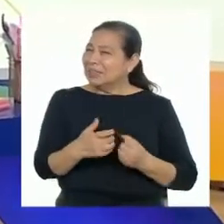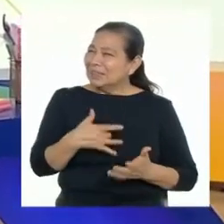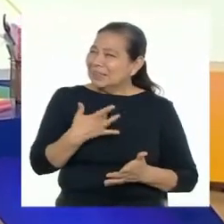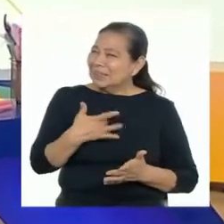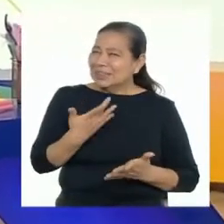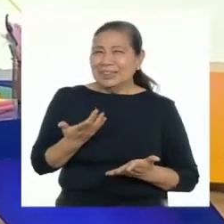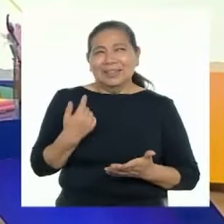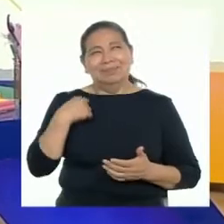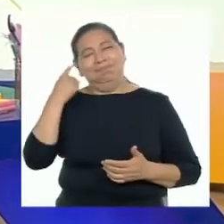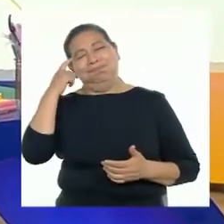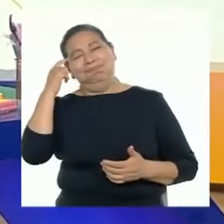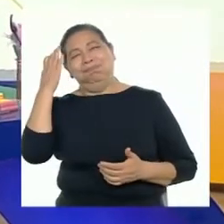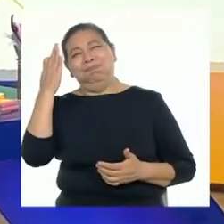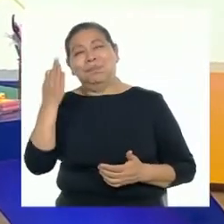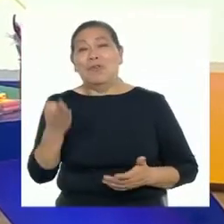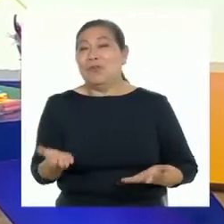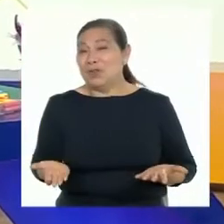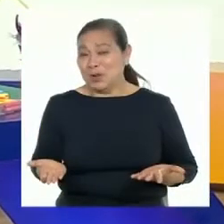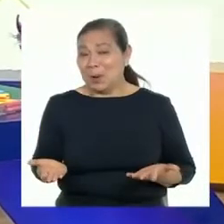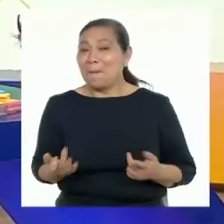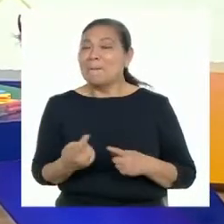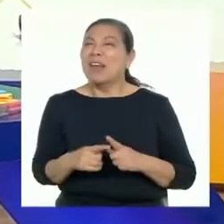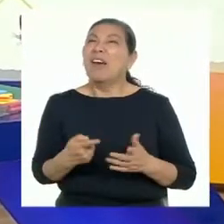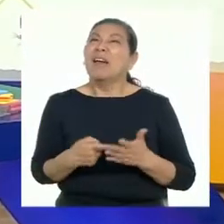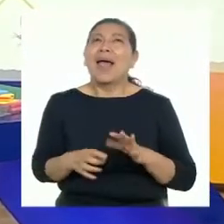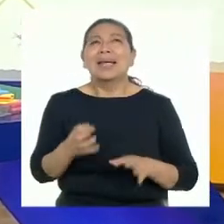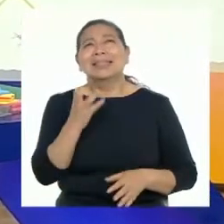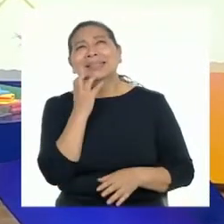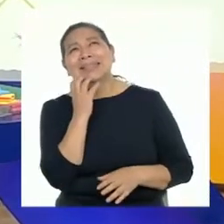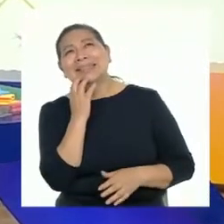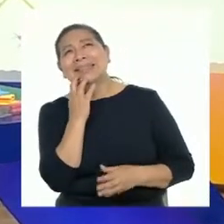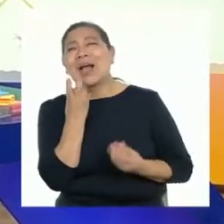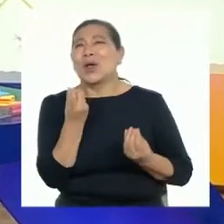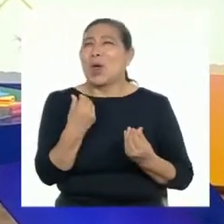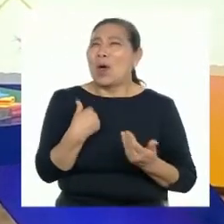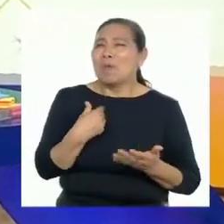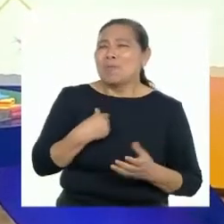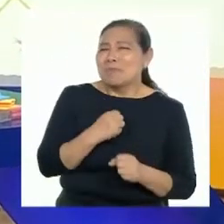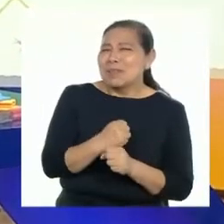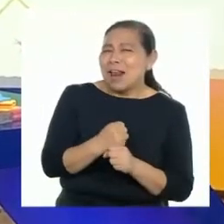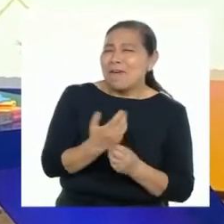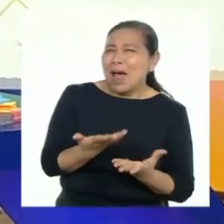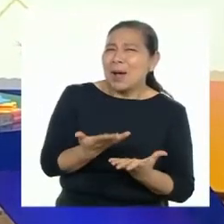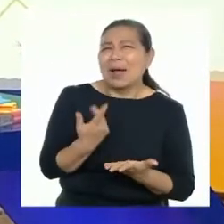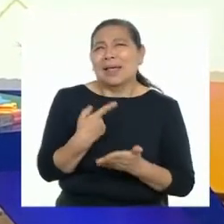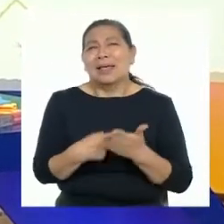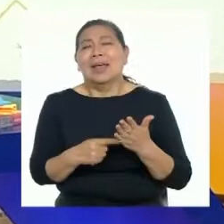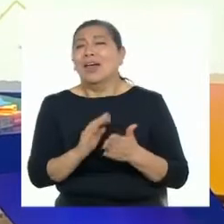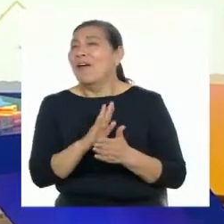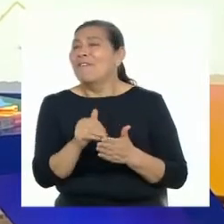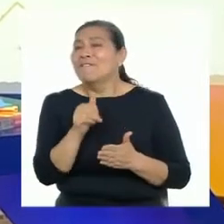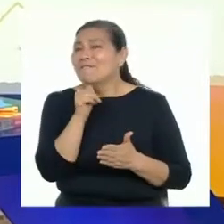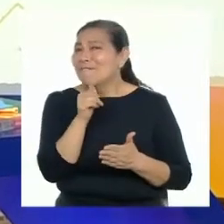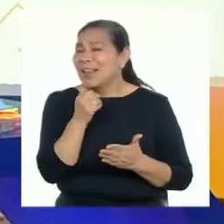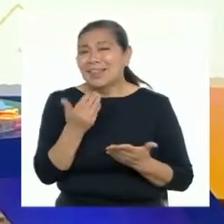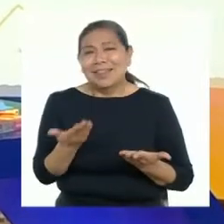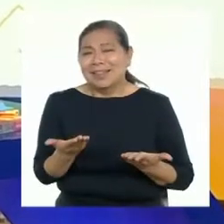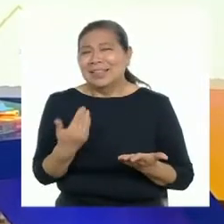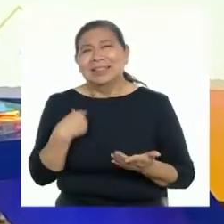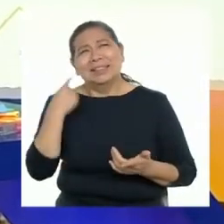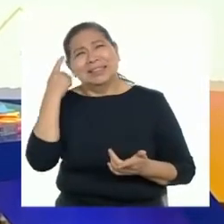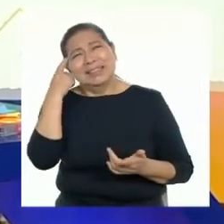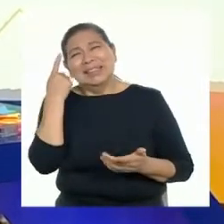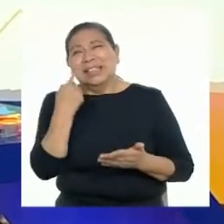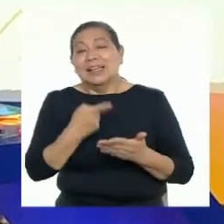muchas expectativas sobre el futuro. ¿Qué vamos a hacer? ¿Cómo conseguir trabajo? ¿Qué pasa si todavía no sé bien lo que